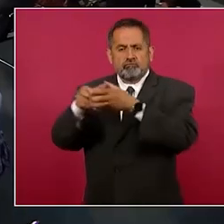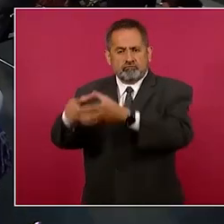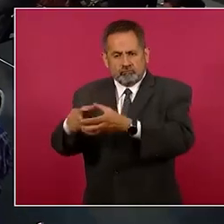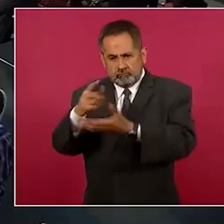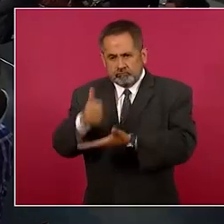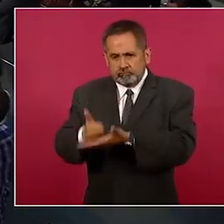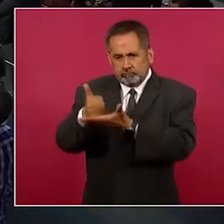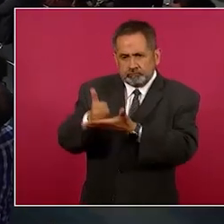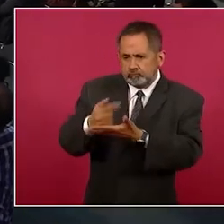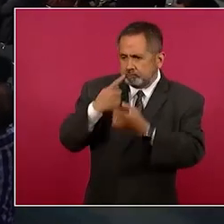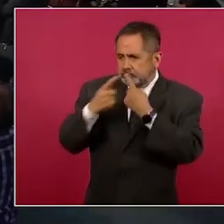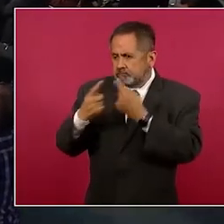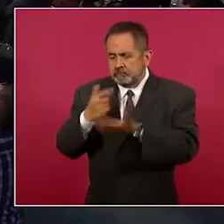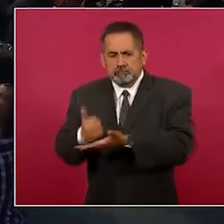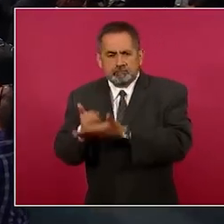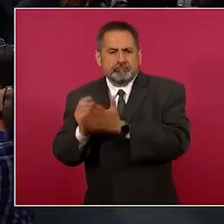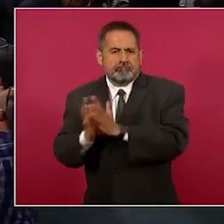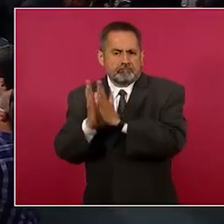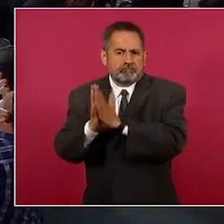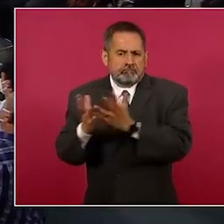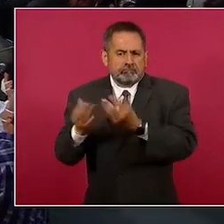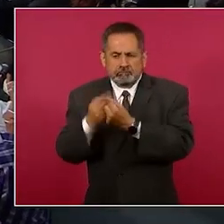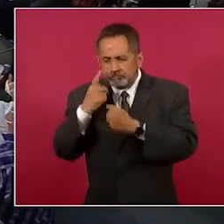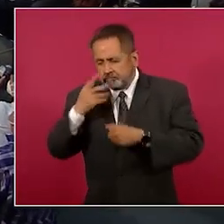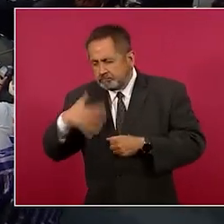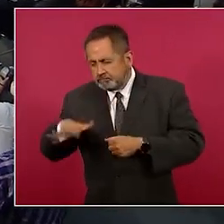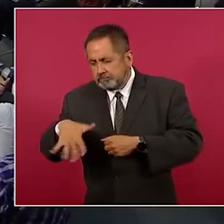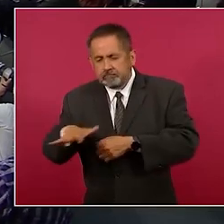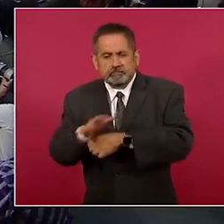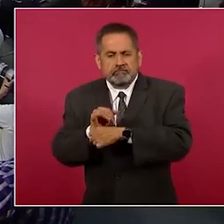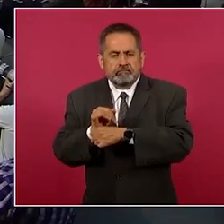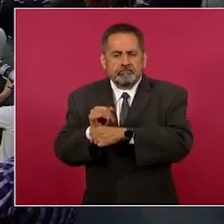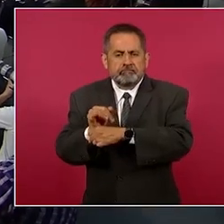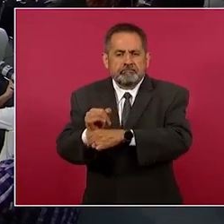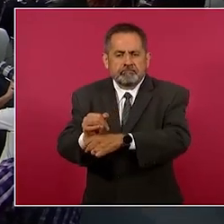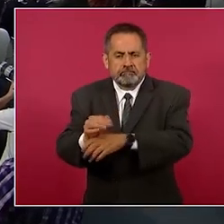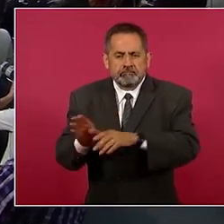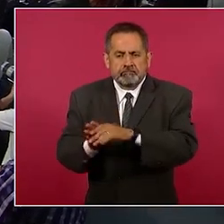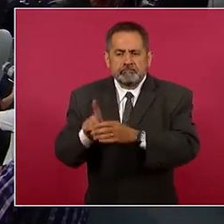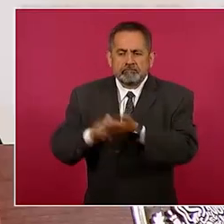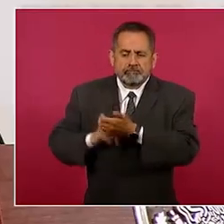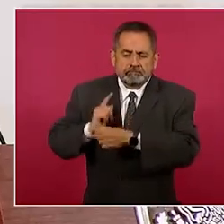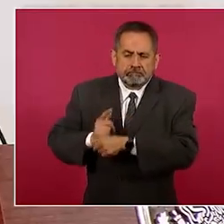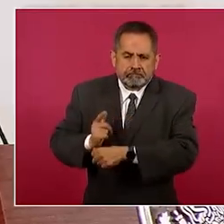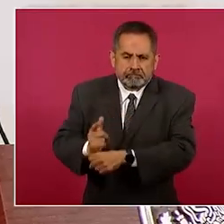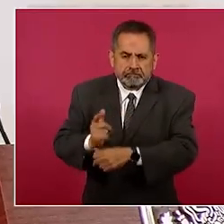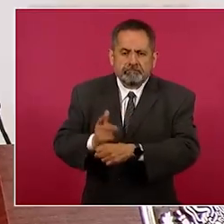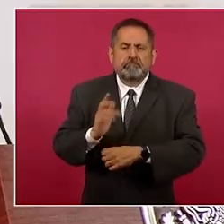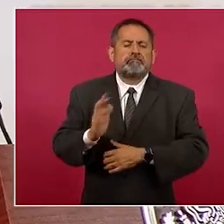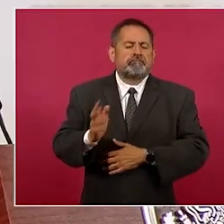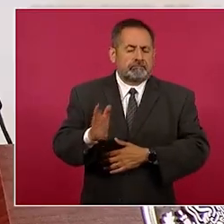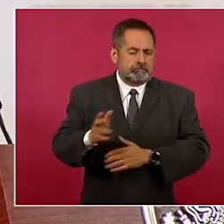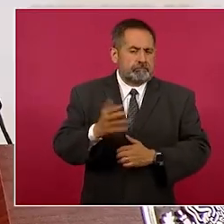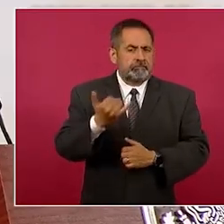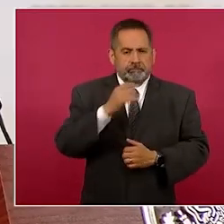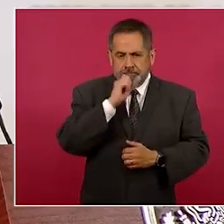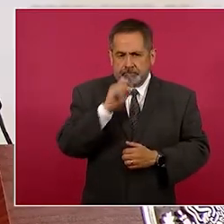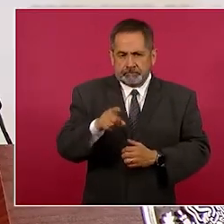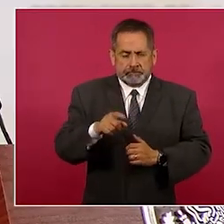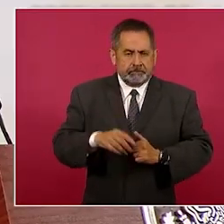participara en el proceso de investigación y